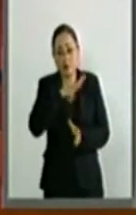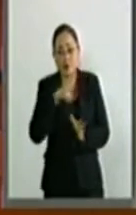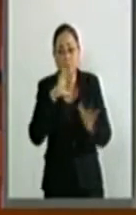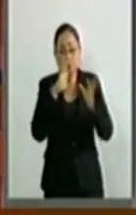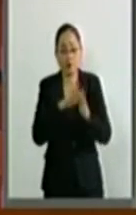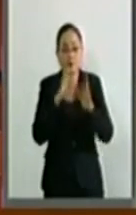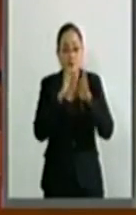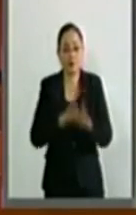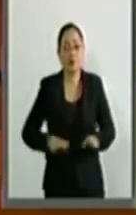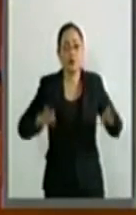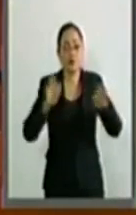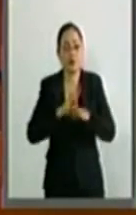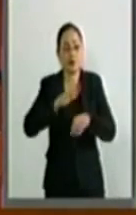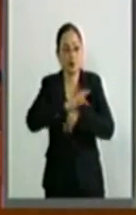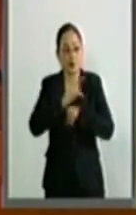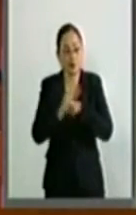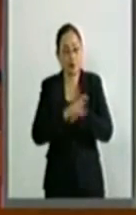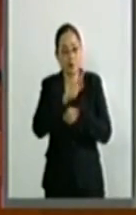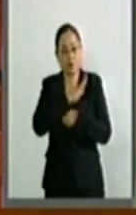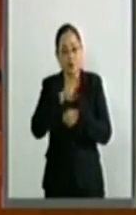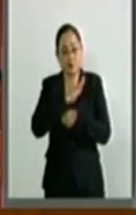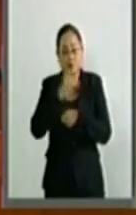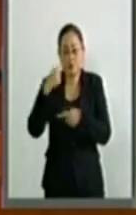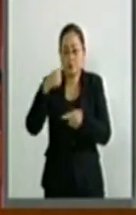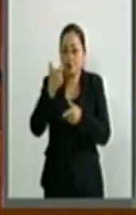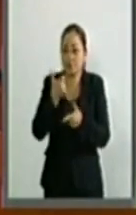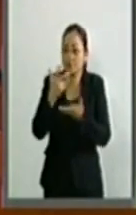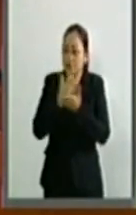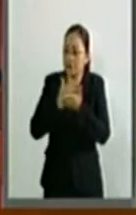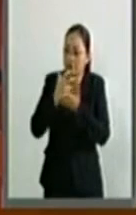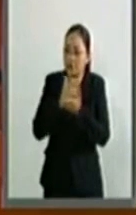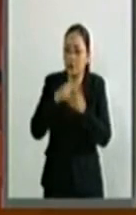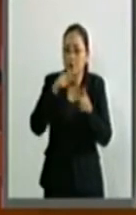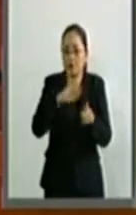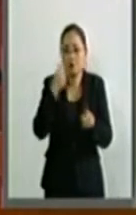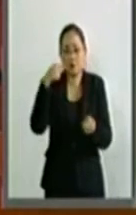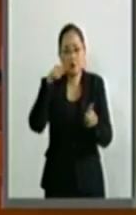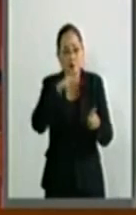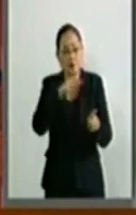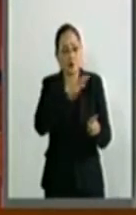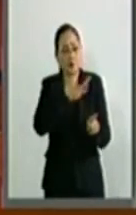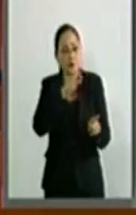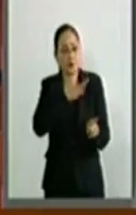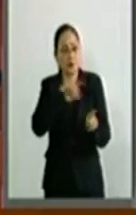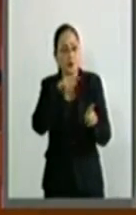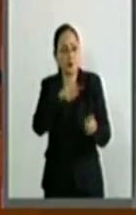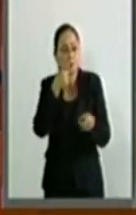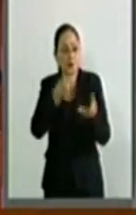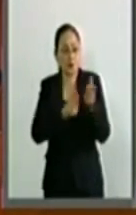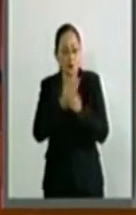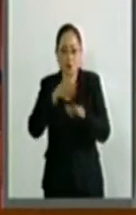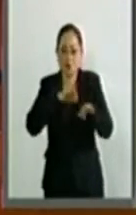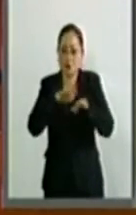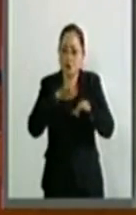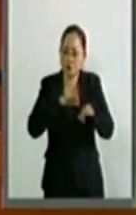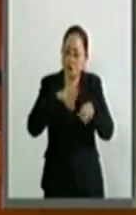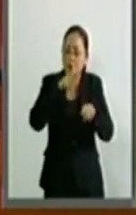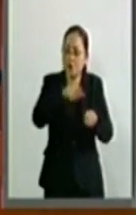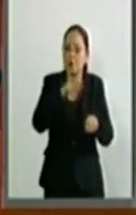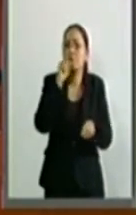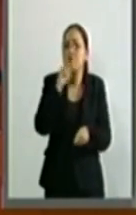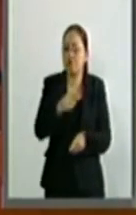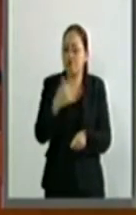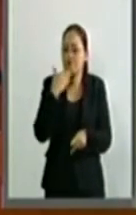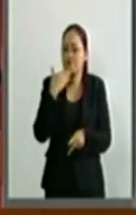generadores de riqueza y de altas tasas de empleo y también,